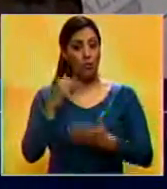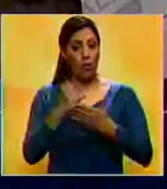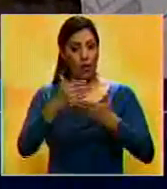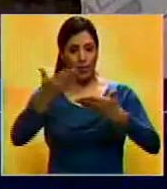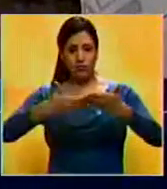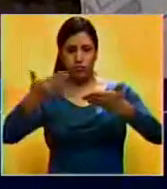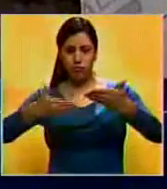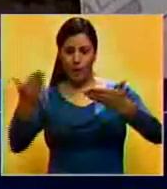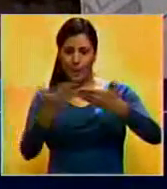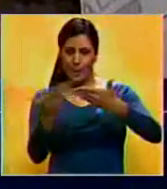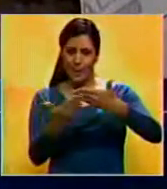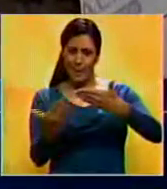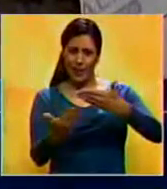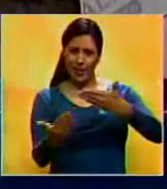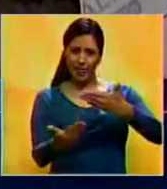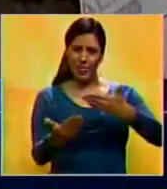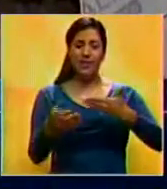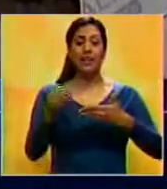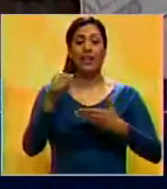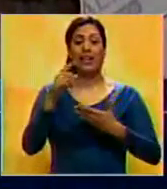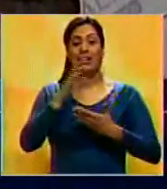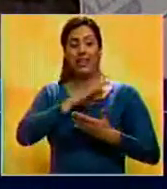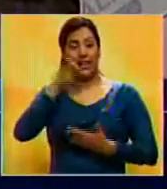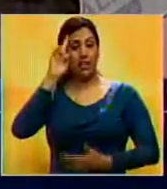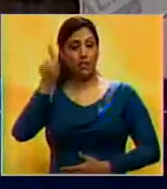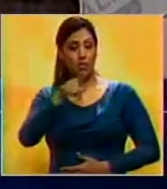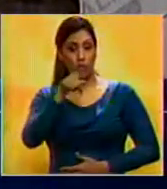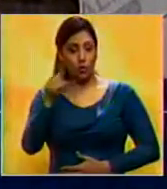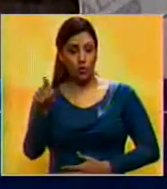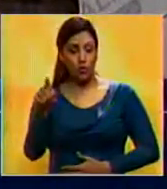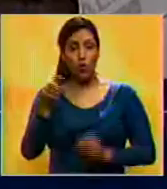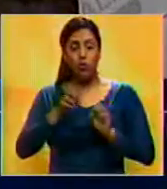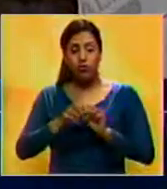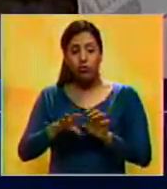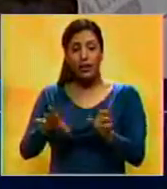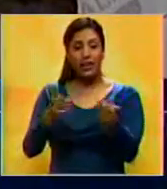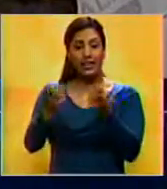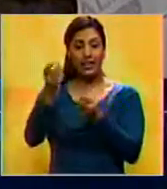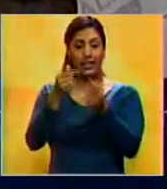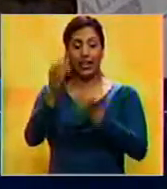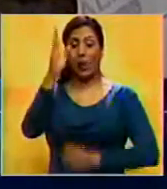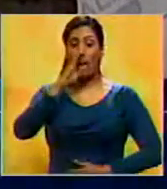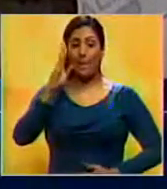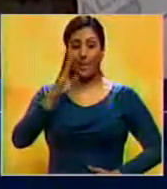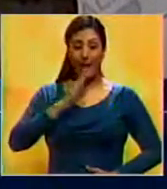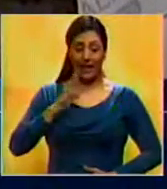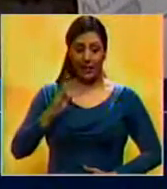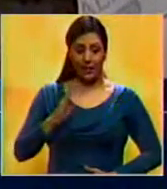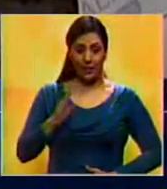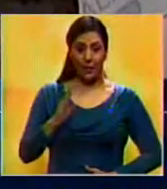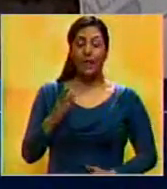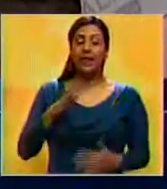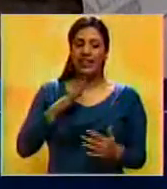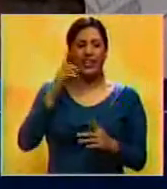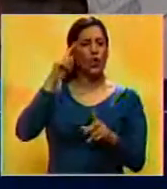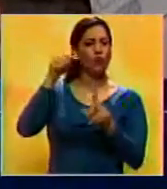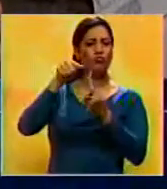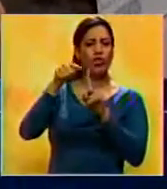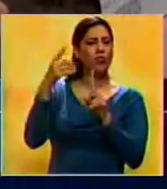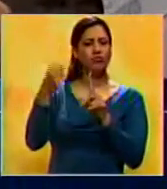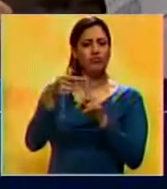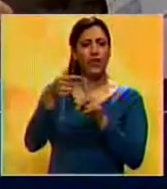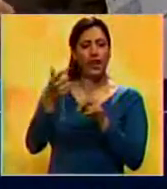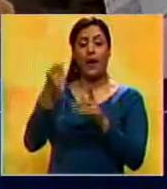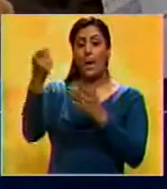documentales que darían cuenta y razón de estos flujos financieros desde Brasil y que tendrían como propósito ser